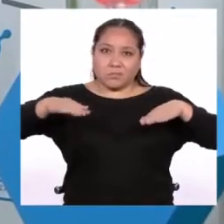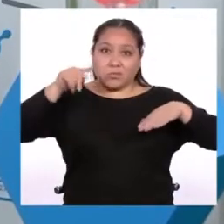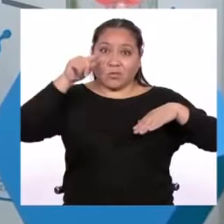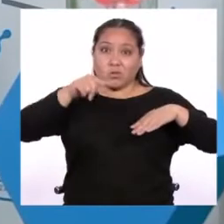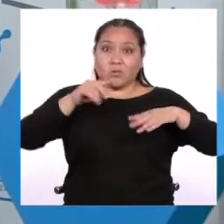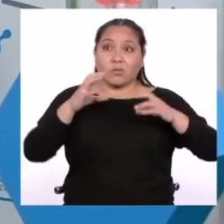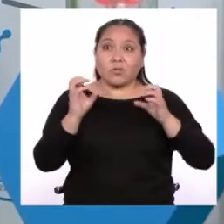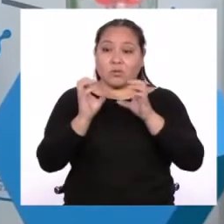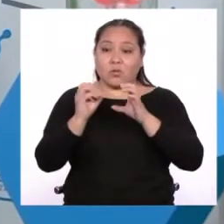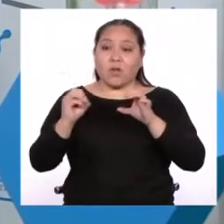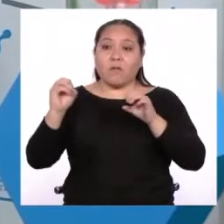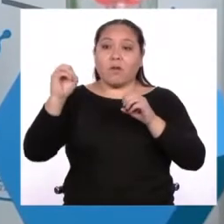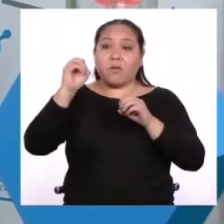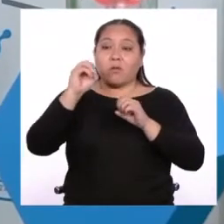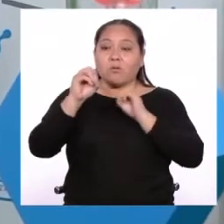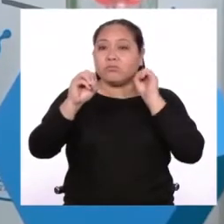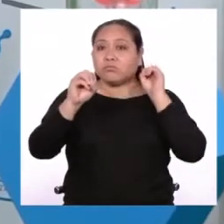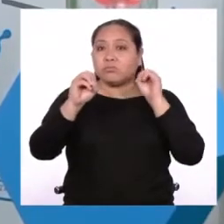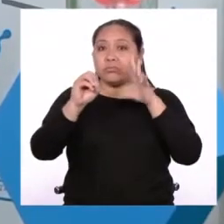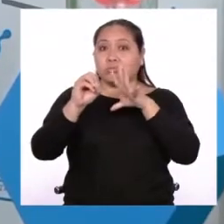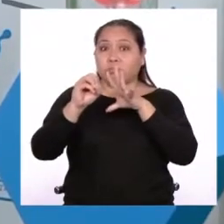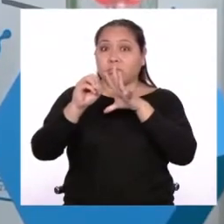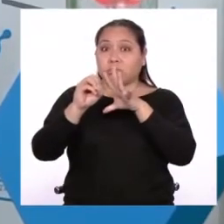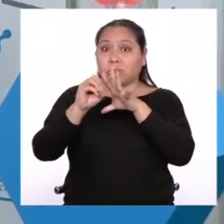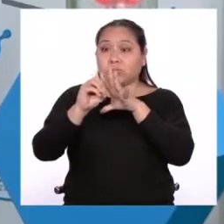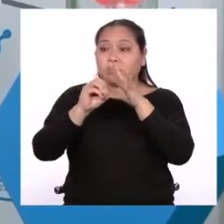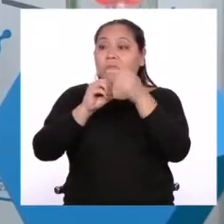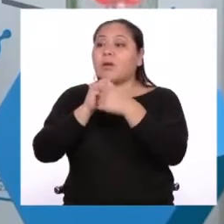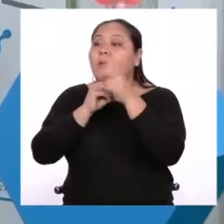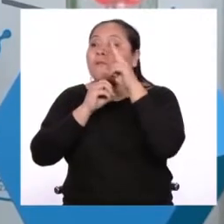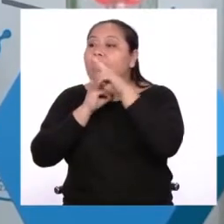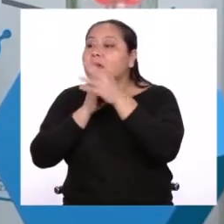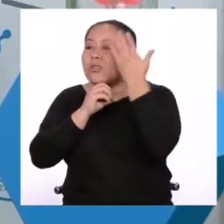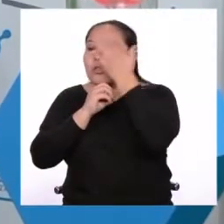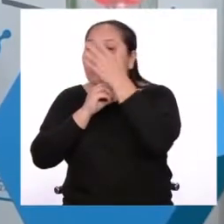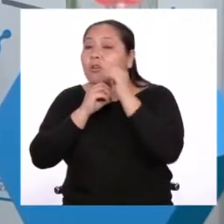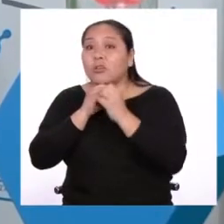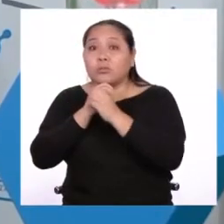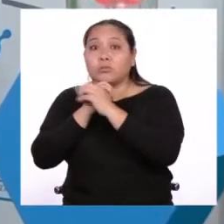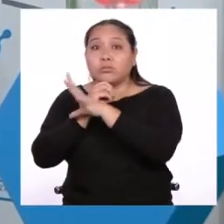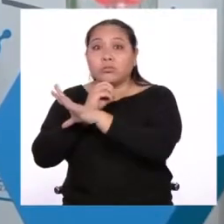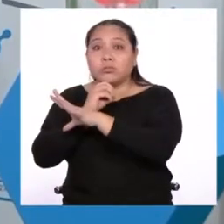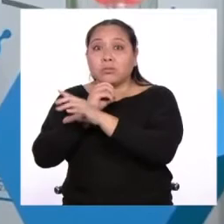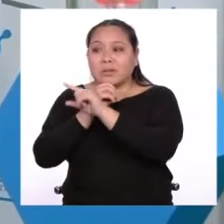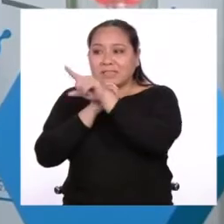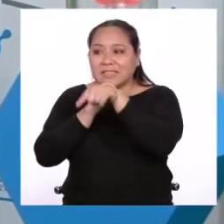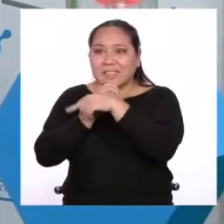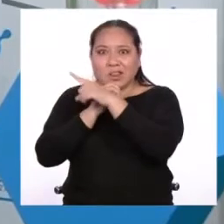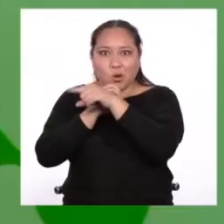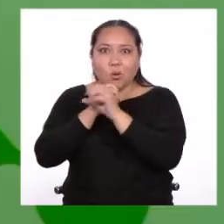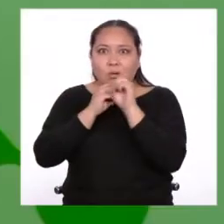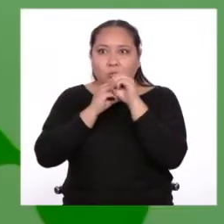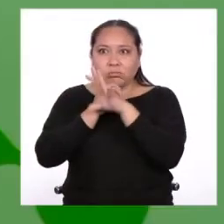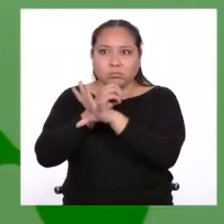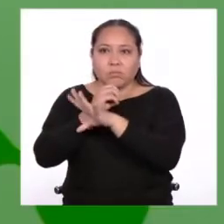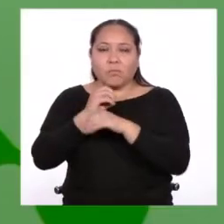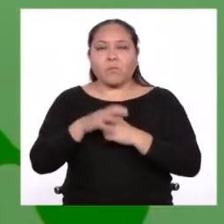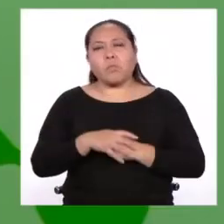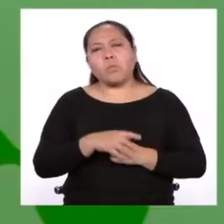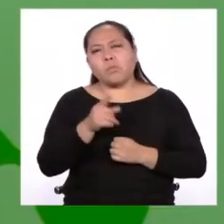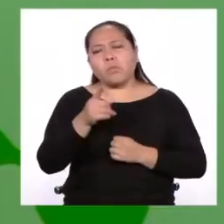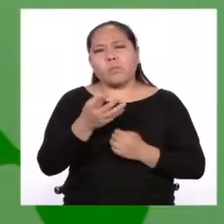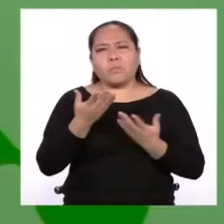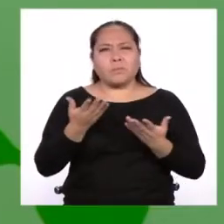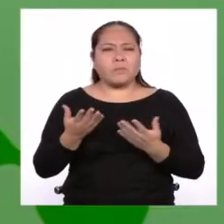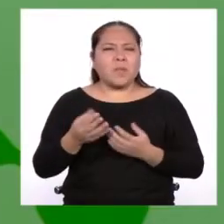tomas una esfera y le proyectas una luz para crear sombra, vas a observar que la sombra siempre es circular. Y con todo eso,